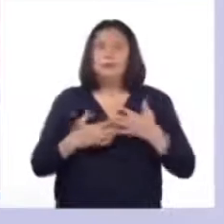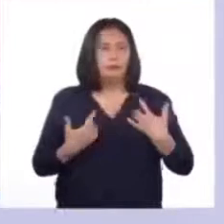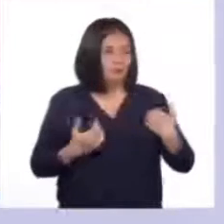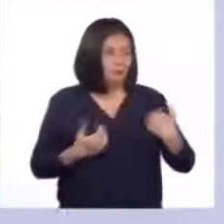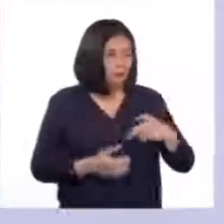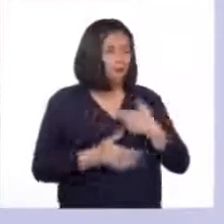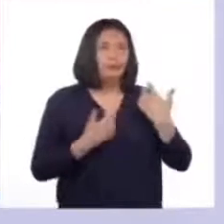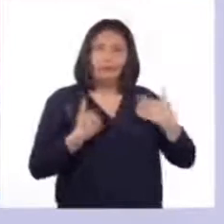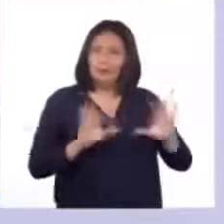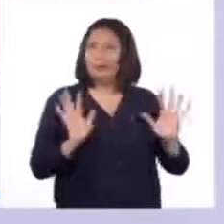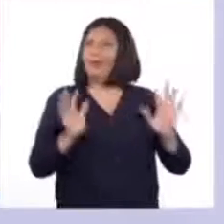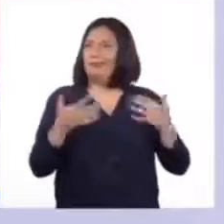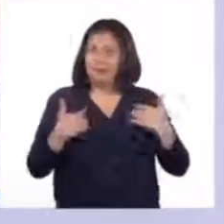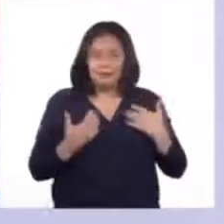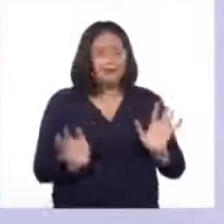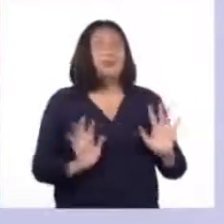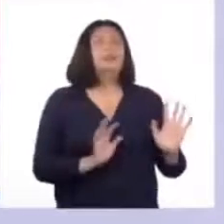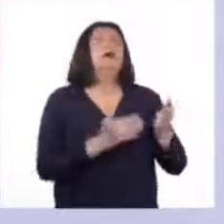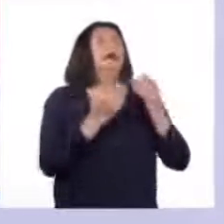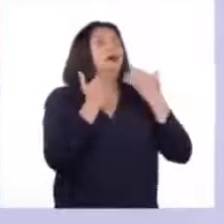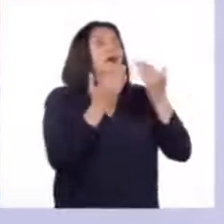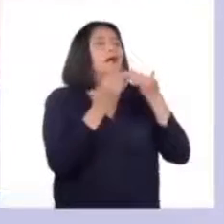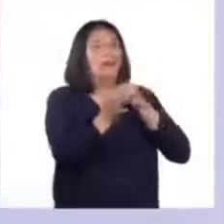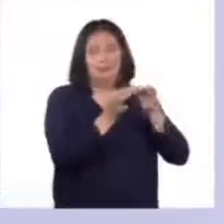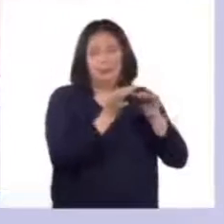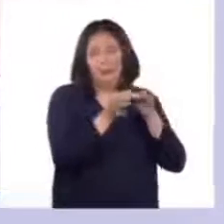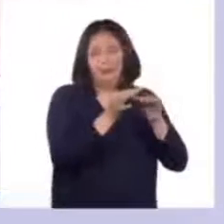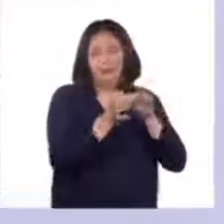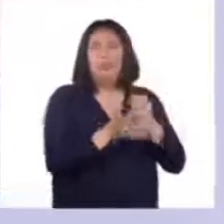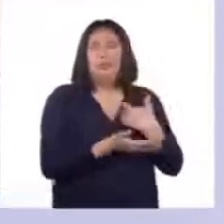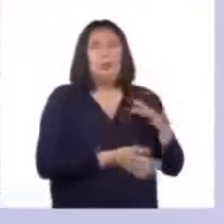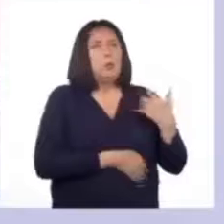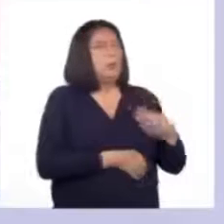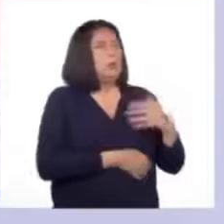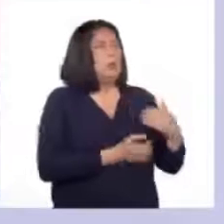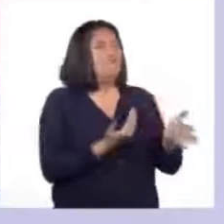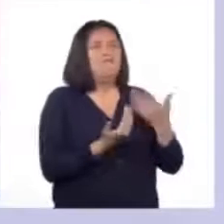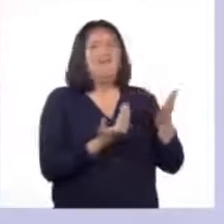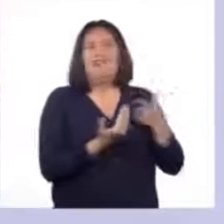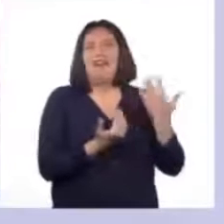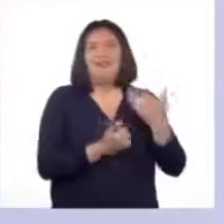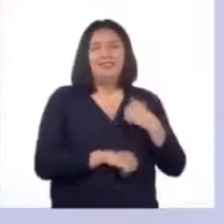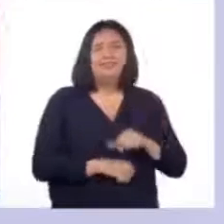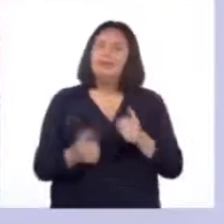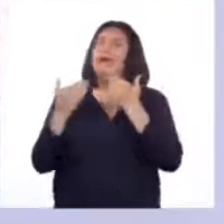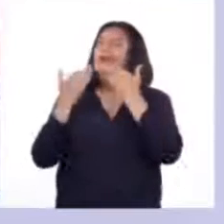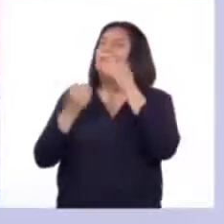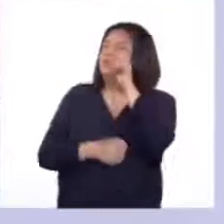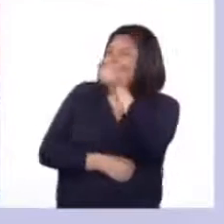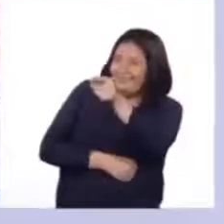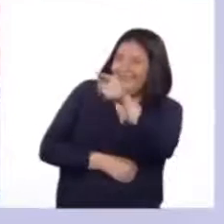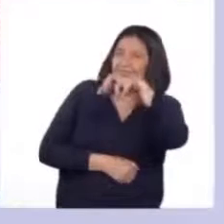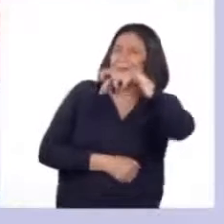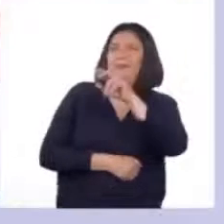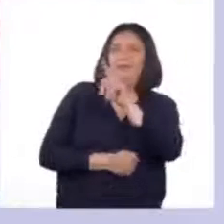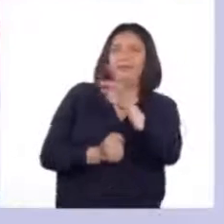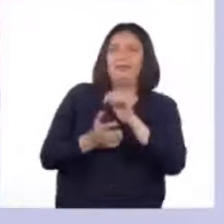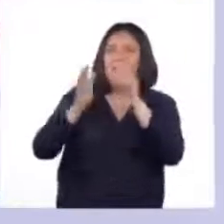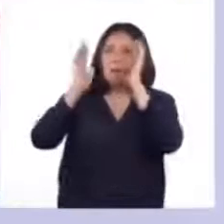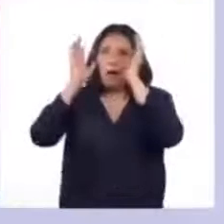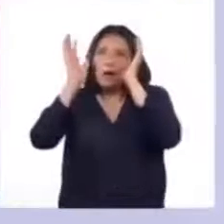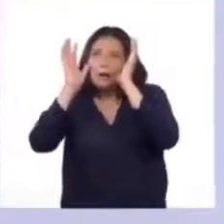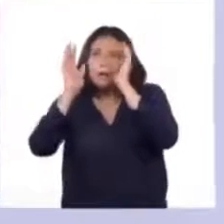tener o que ya estamos teniendo. Gracias por explicarnos todo de una manera tan sencilla. Gracias a ti, Patricia, por estar